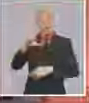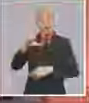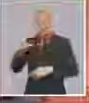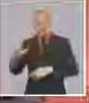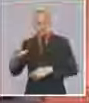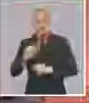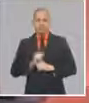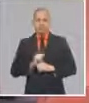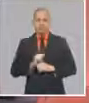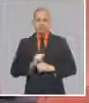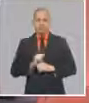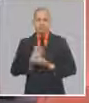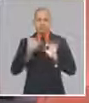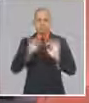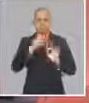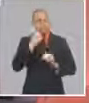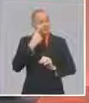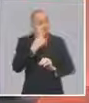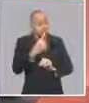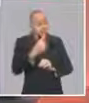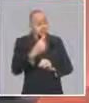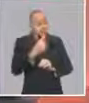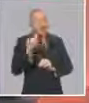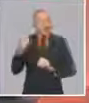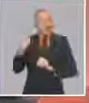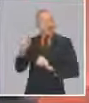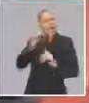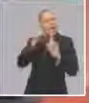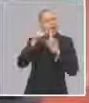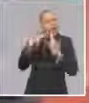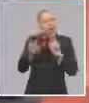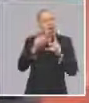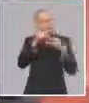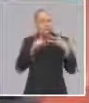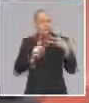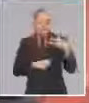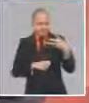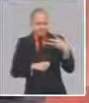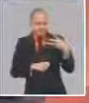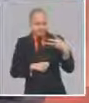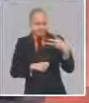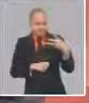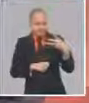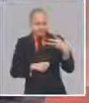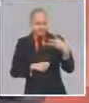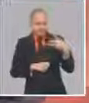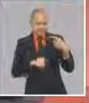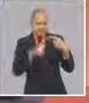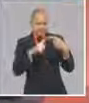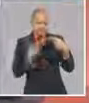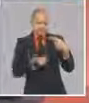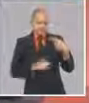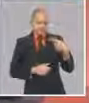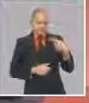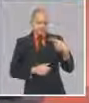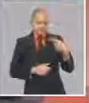que persigue Randy, fíjate, tres objetivos fundamentales, tres objetivos fundamentales.